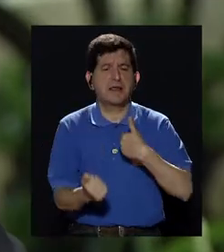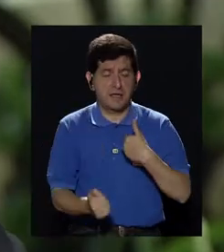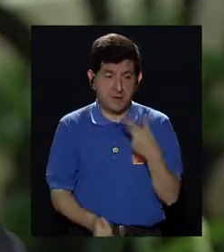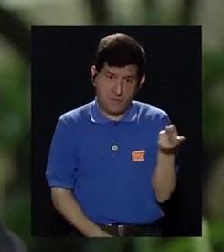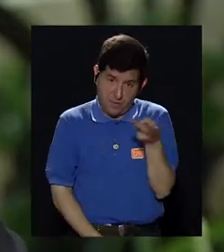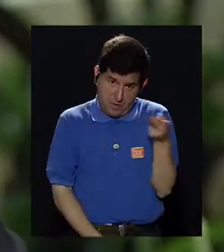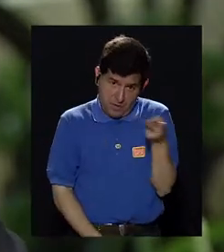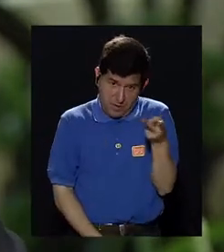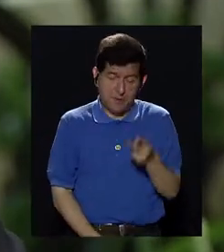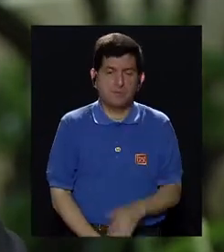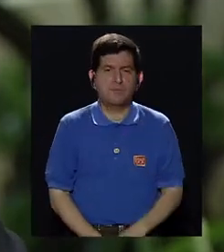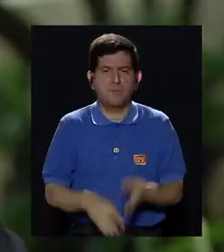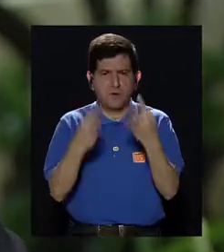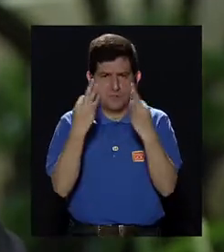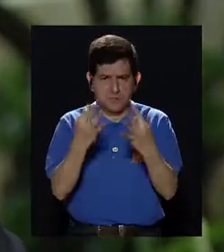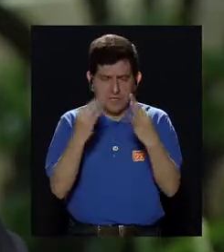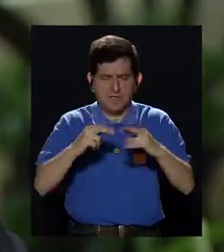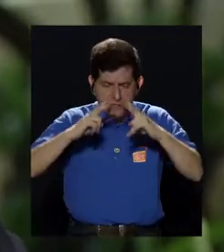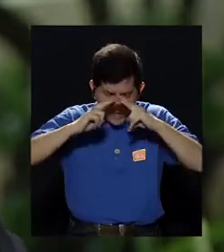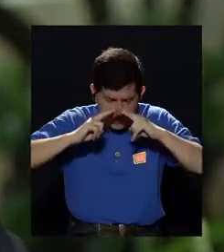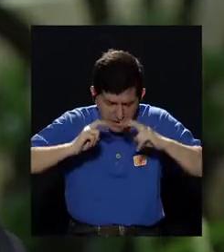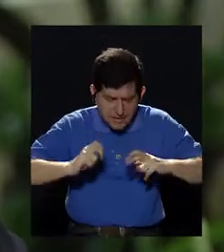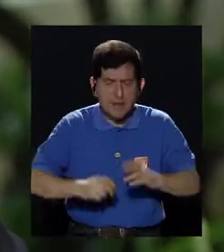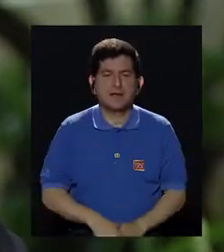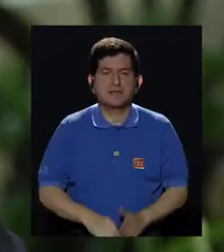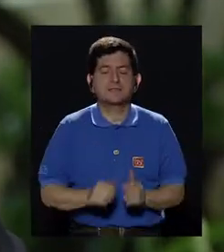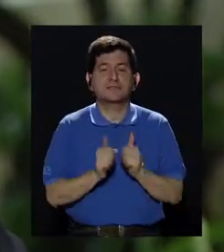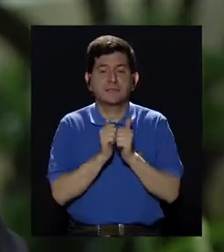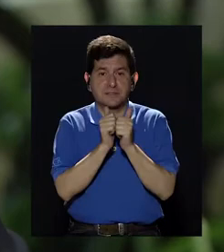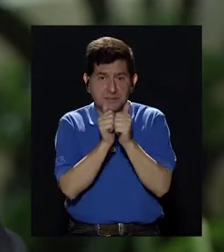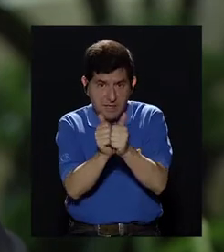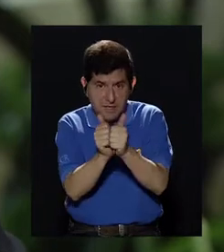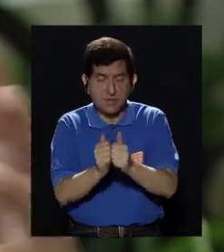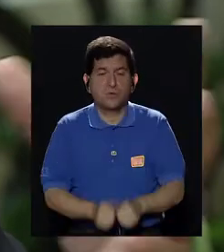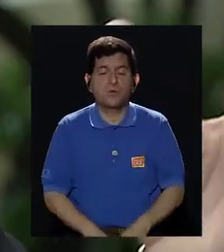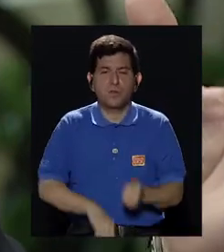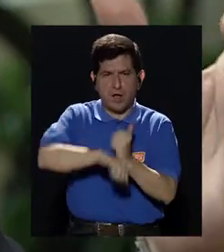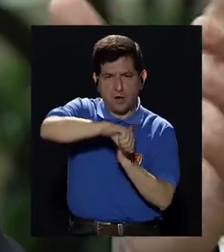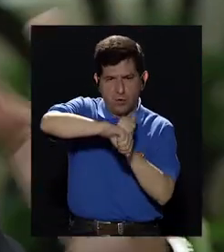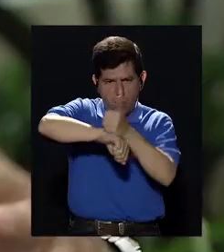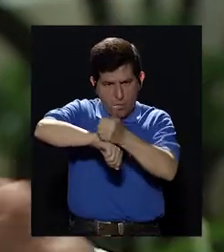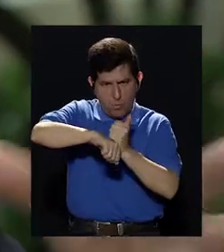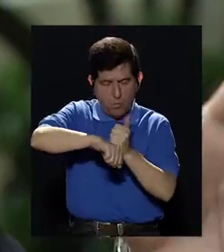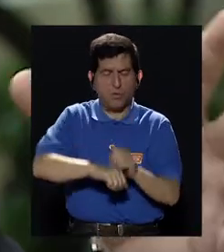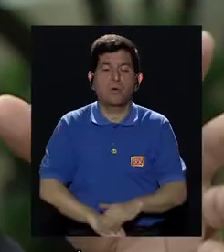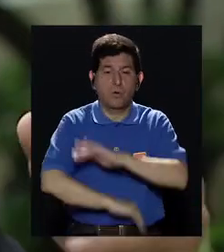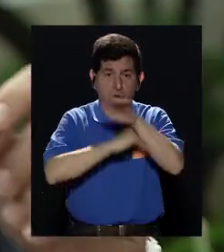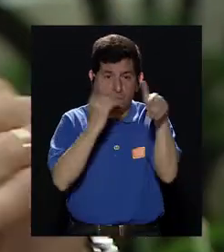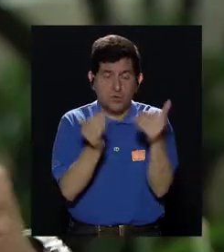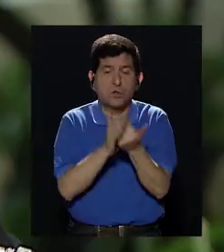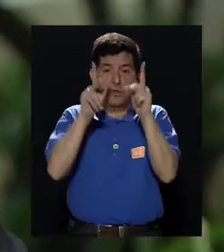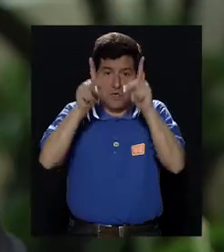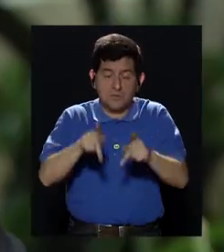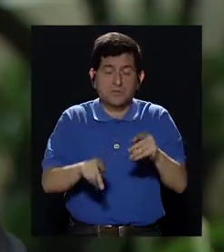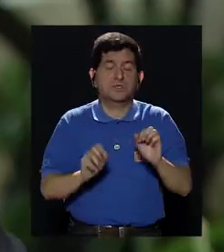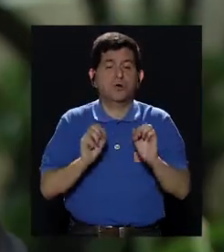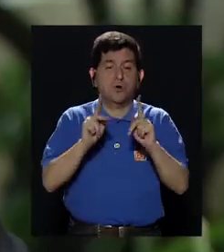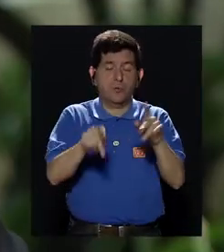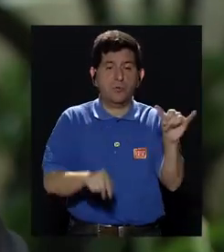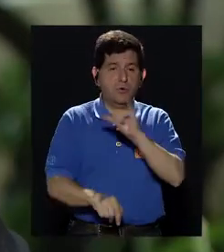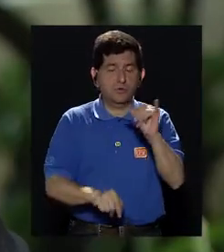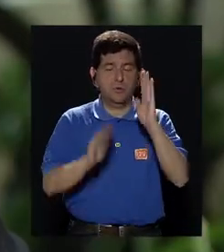porque se necesitan las dos cosas, para hacer una biopsia guiada por ultrasonido. Entonces, que todas las personas a nivel nacional tengan la misma